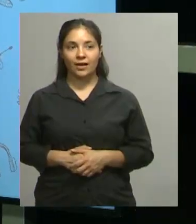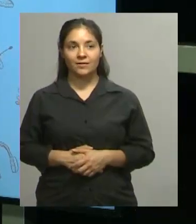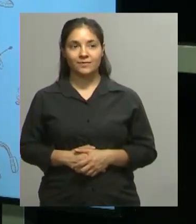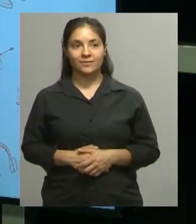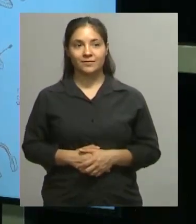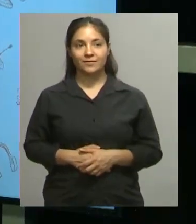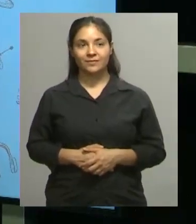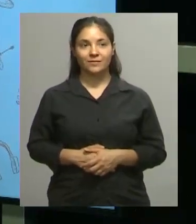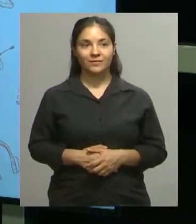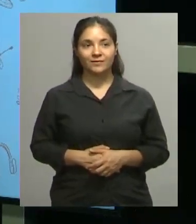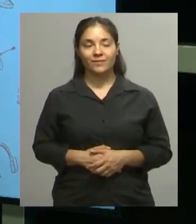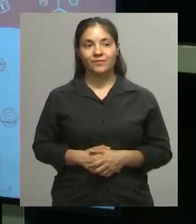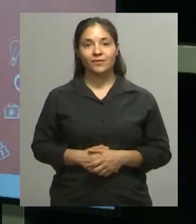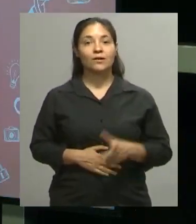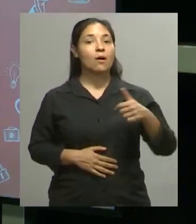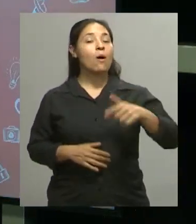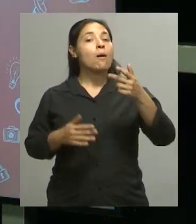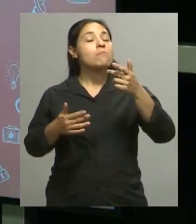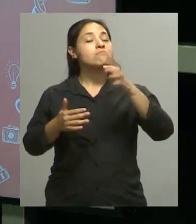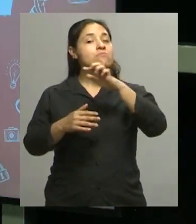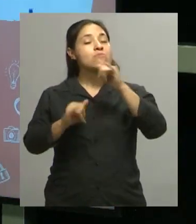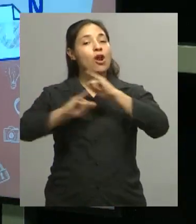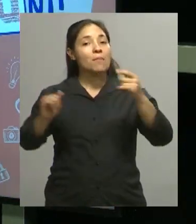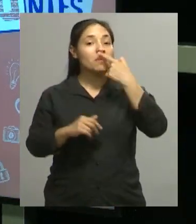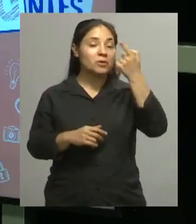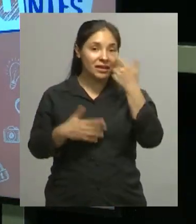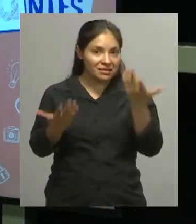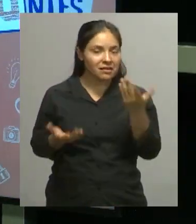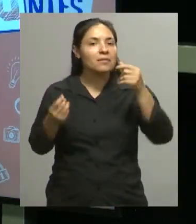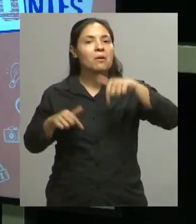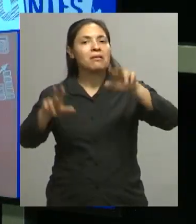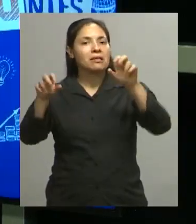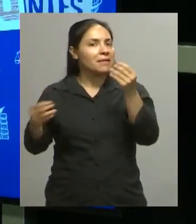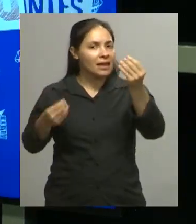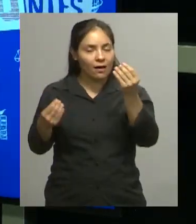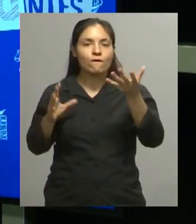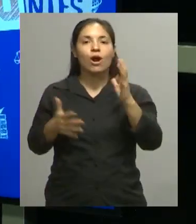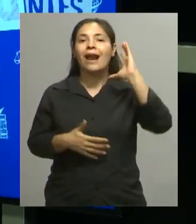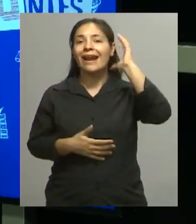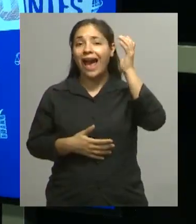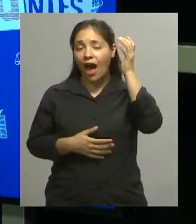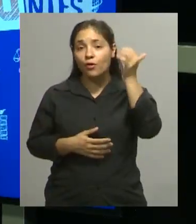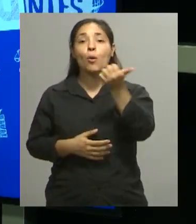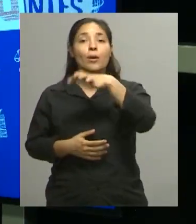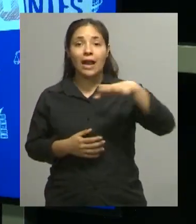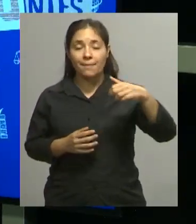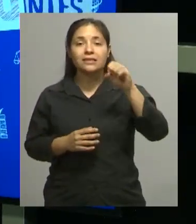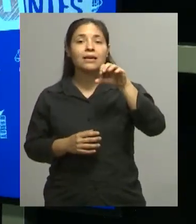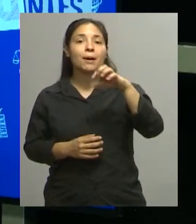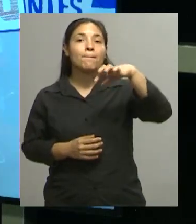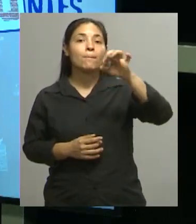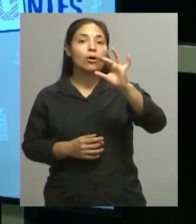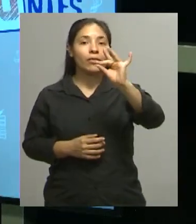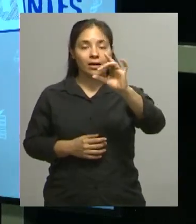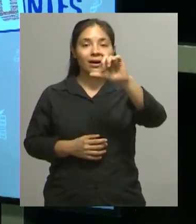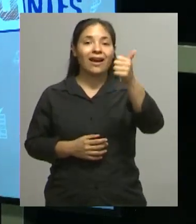Bueno, dijimos que vamos a tener un programa muy interesante y vamos a hablar de podcasts que se generan, lo decíamos también, el Radio U se viene trabajando